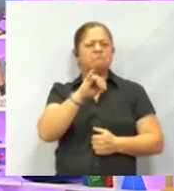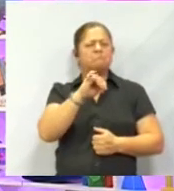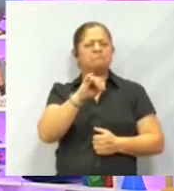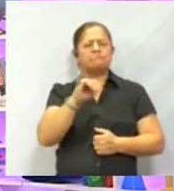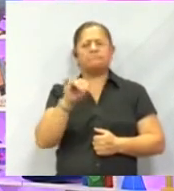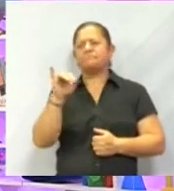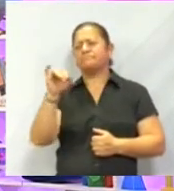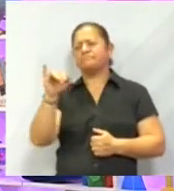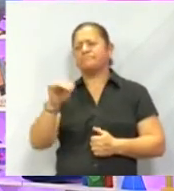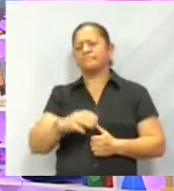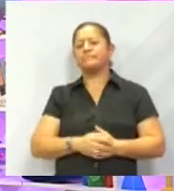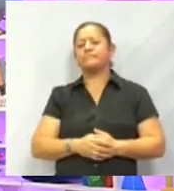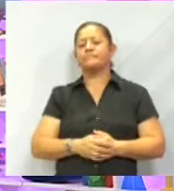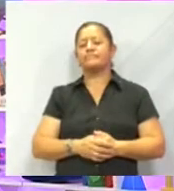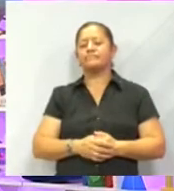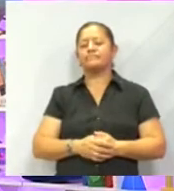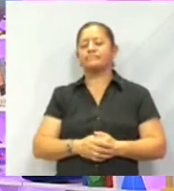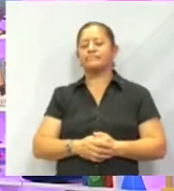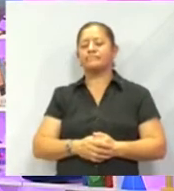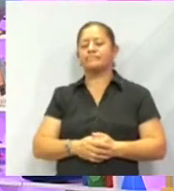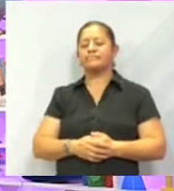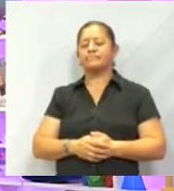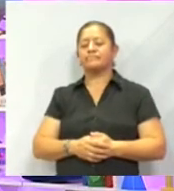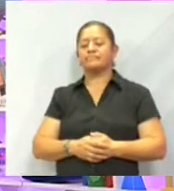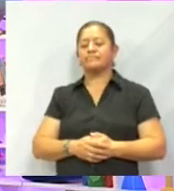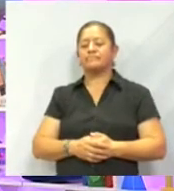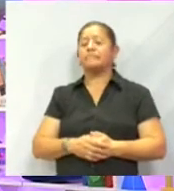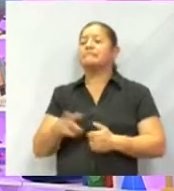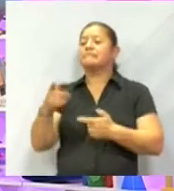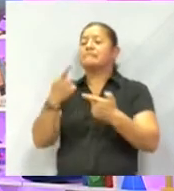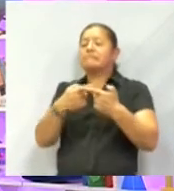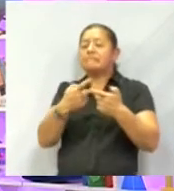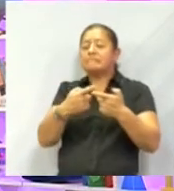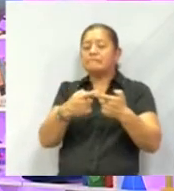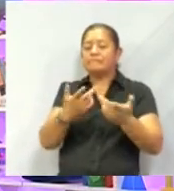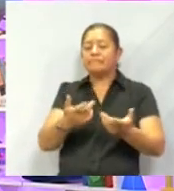Sí. Sí. Sí. ¿A quién?